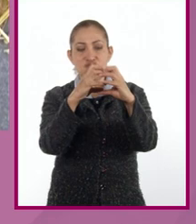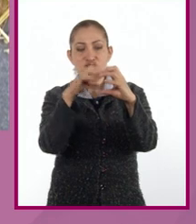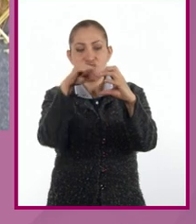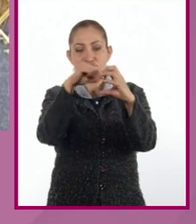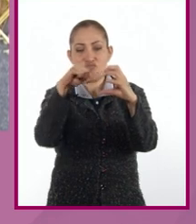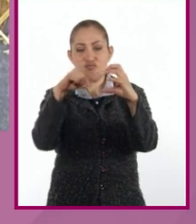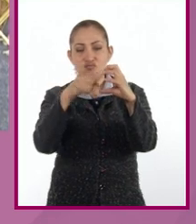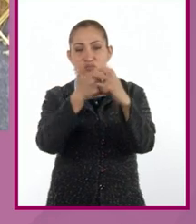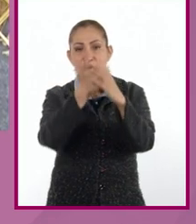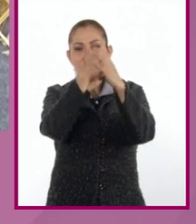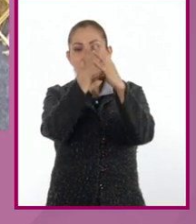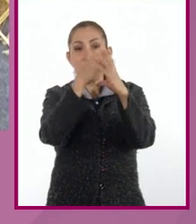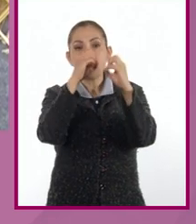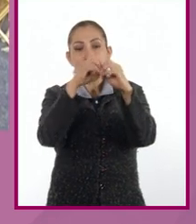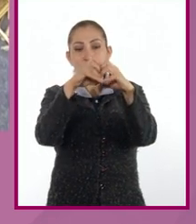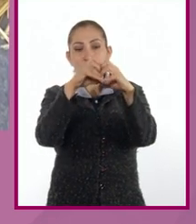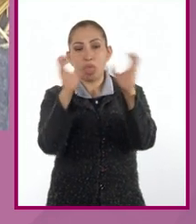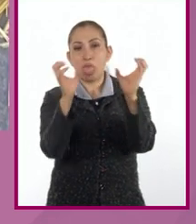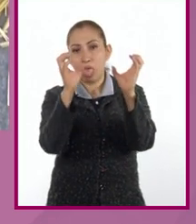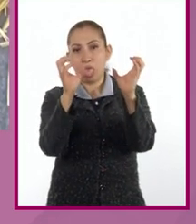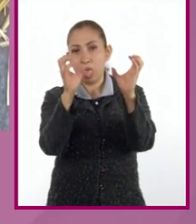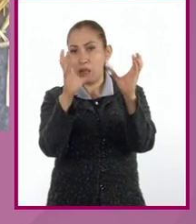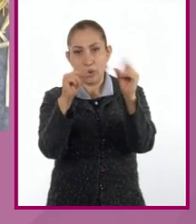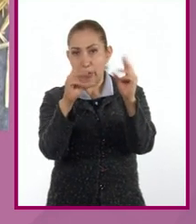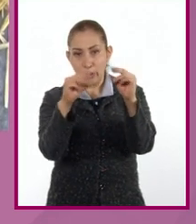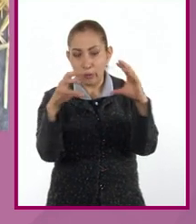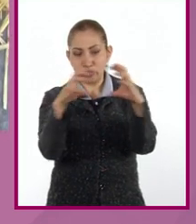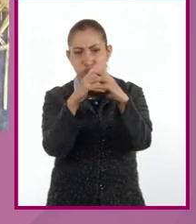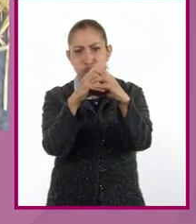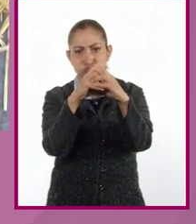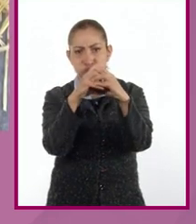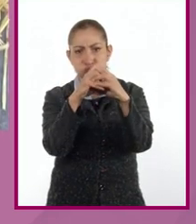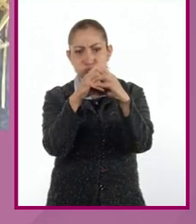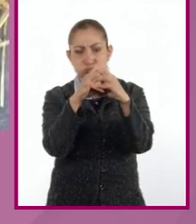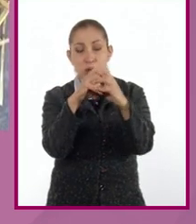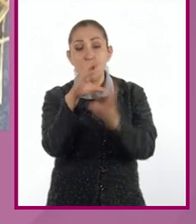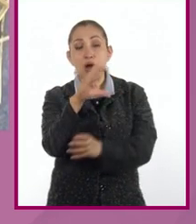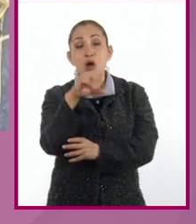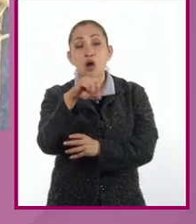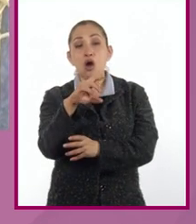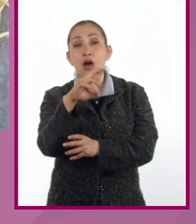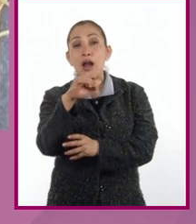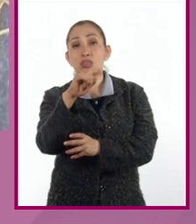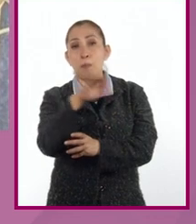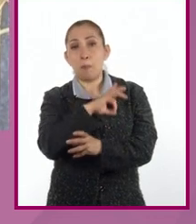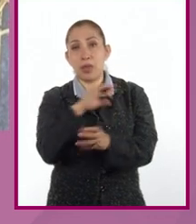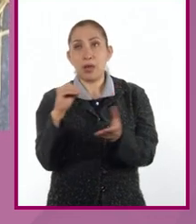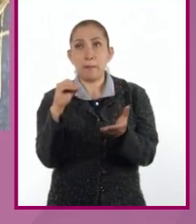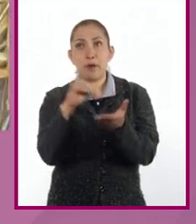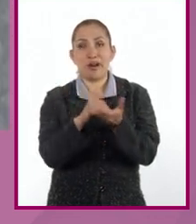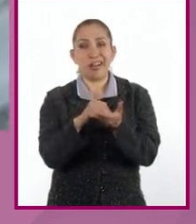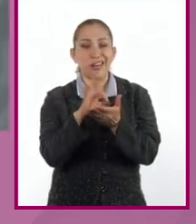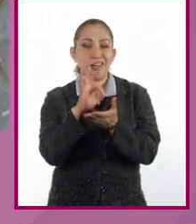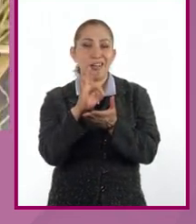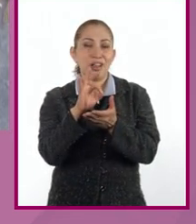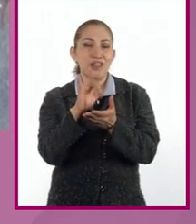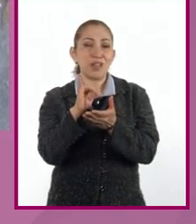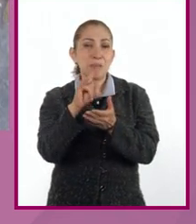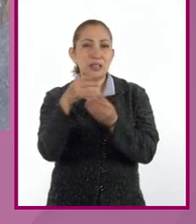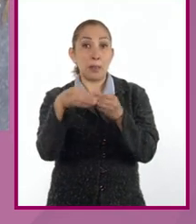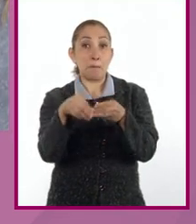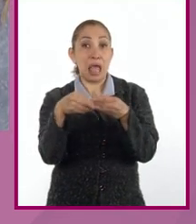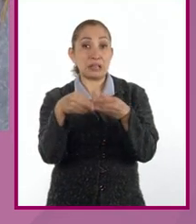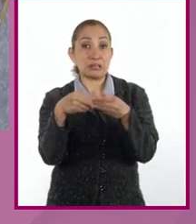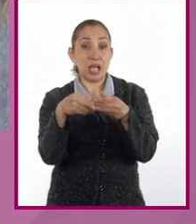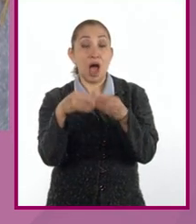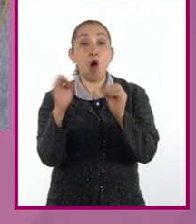tal y permite que esto no haga que se nos truene. Incluso en la actualidad, en el concreto, también se pueden insertar fibras plásticas